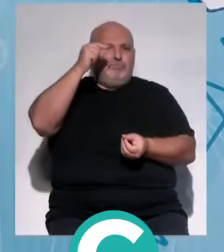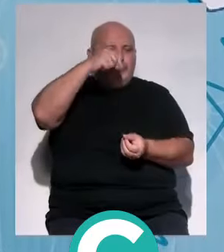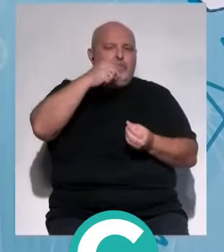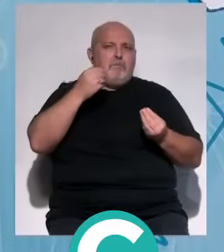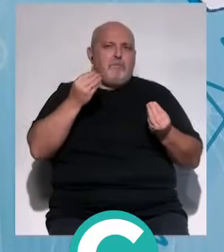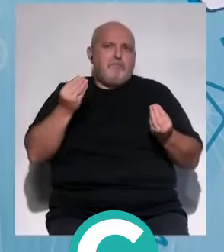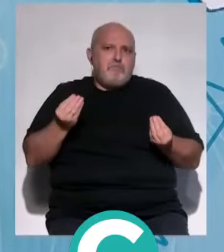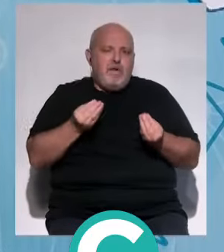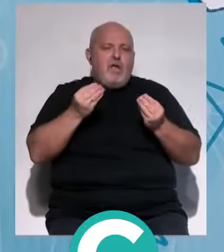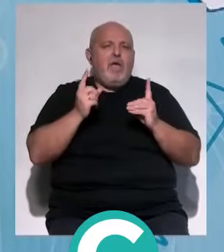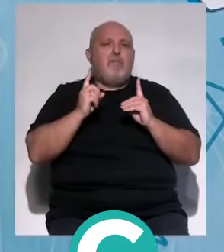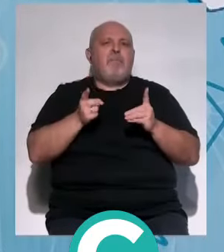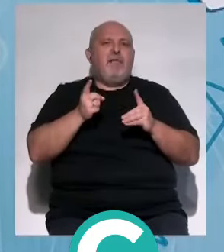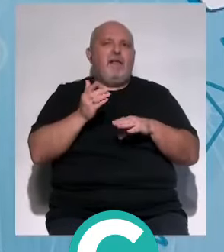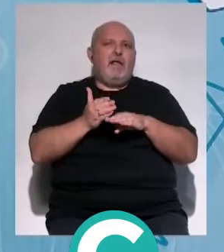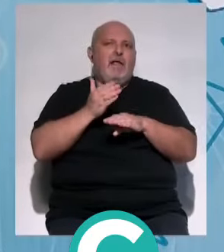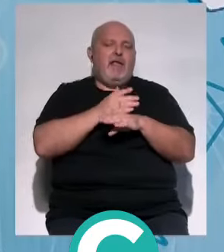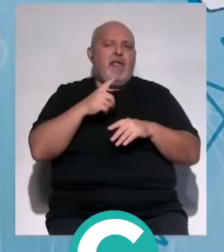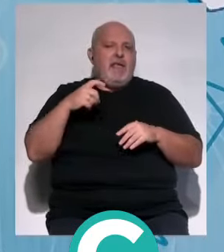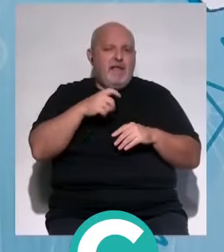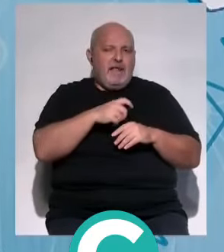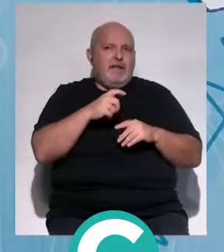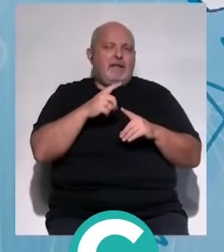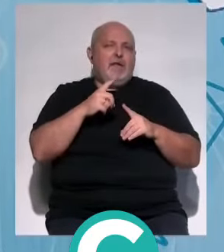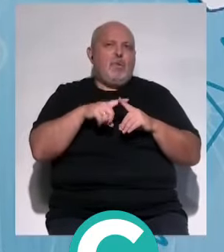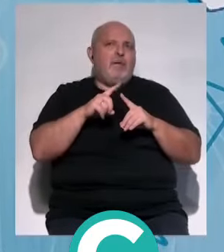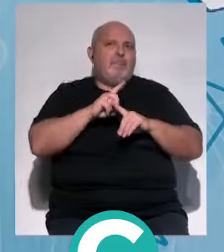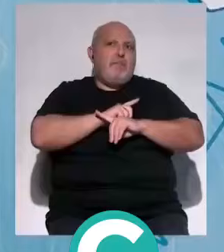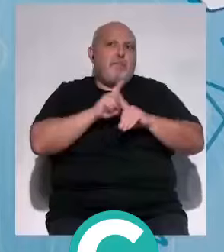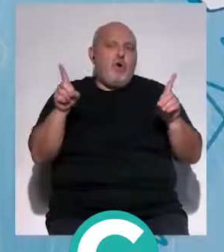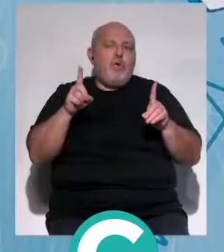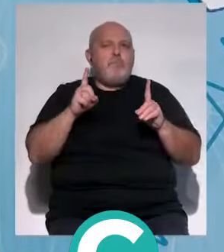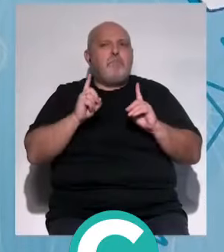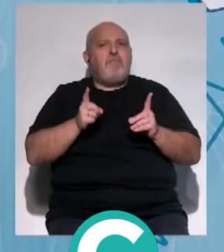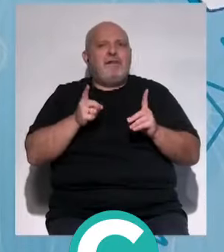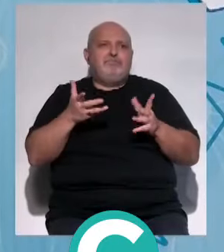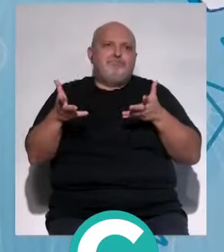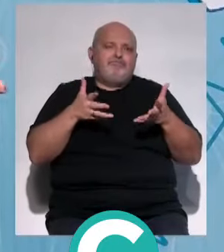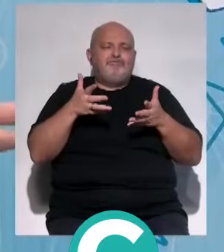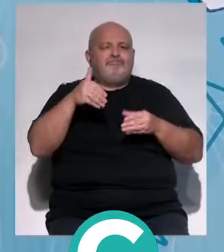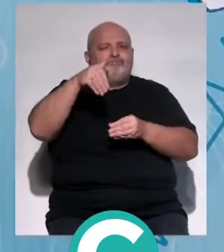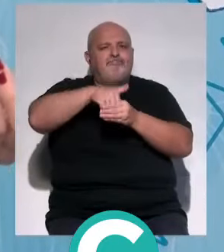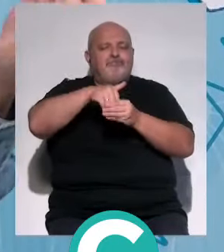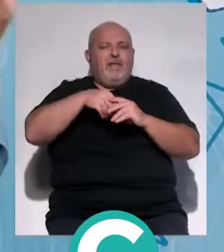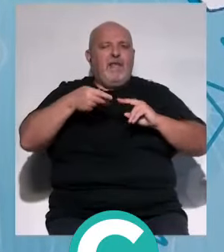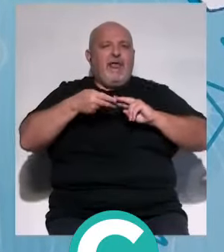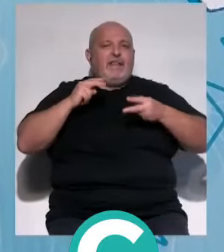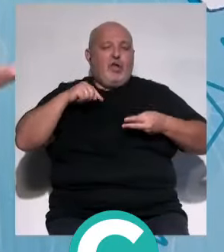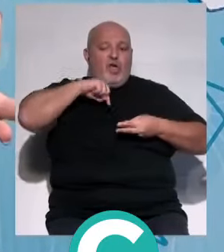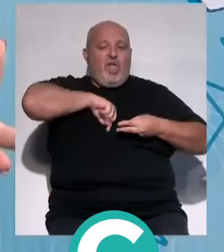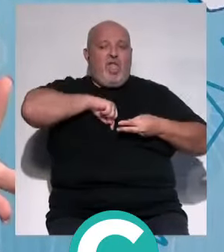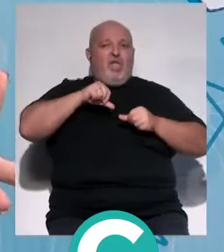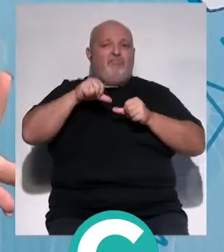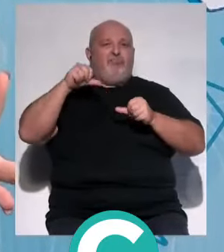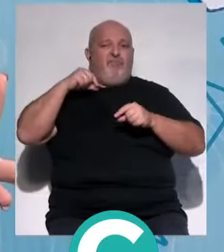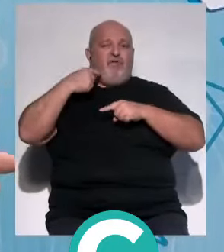dieta que te ayuda a prevenir el cáncer. Tampoco diría prevenir el cáncer porque si existe un componente genético, contra ese